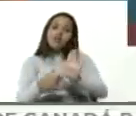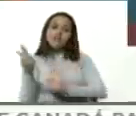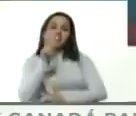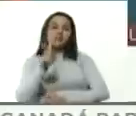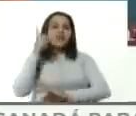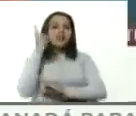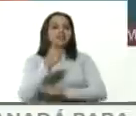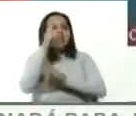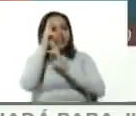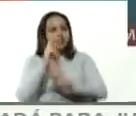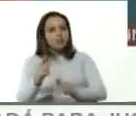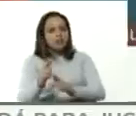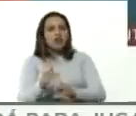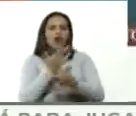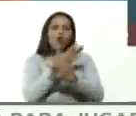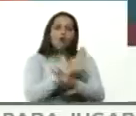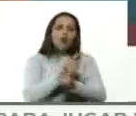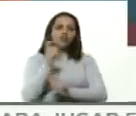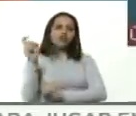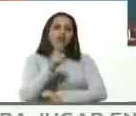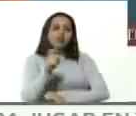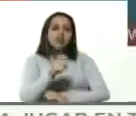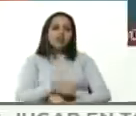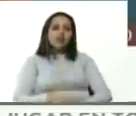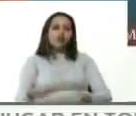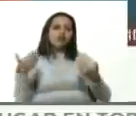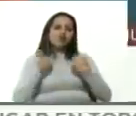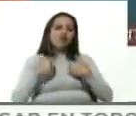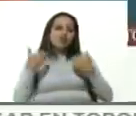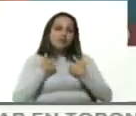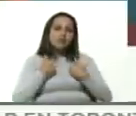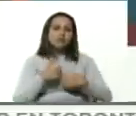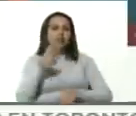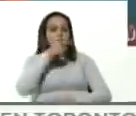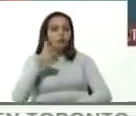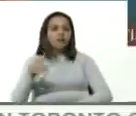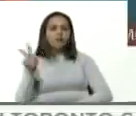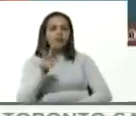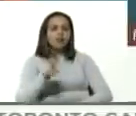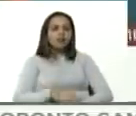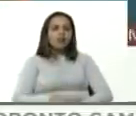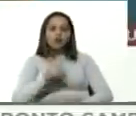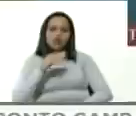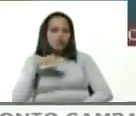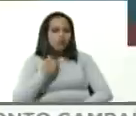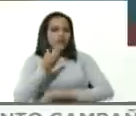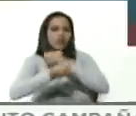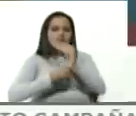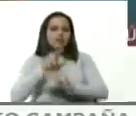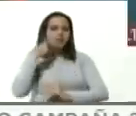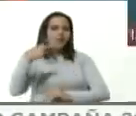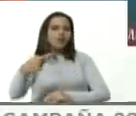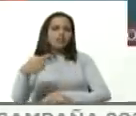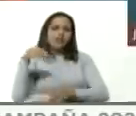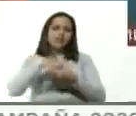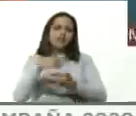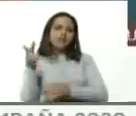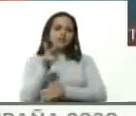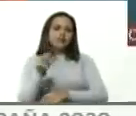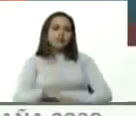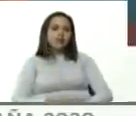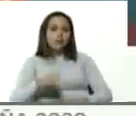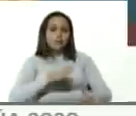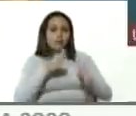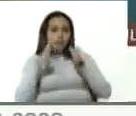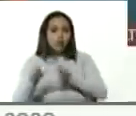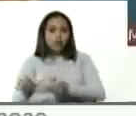respetarla y que jugando con la necesidad con el sufrimiento del pueblo venezolano no se puede hacer política en Venezuela poniéndose del lado